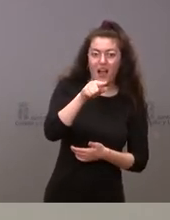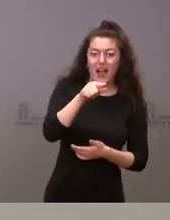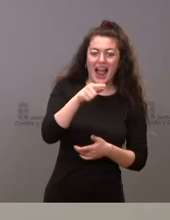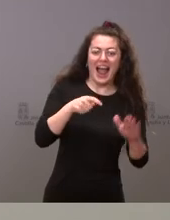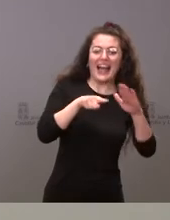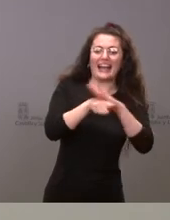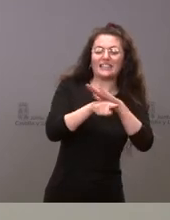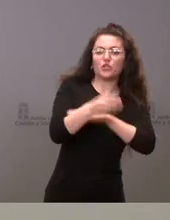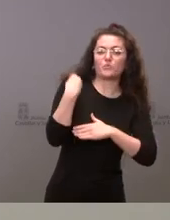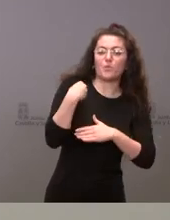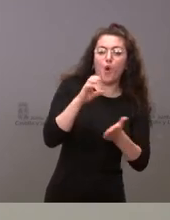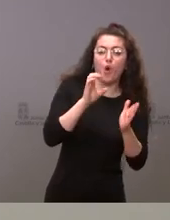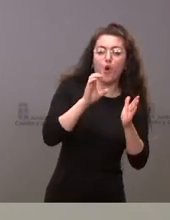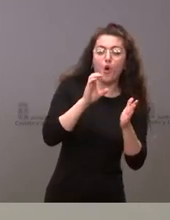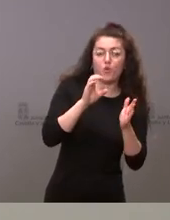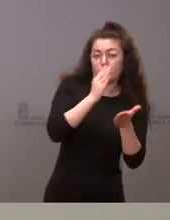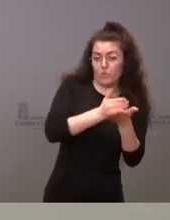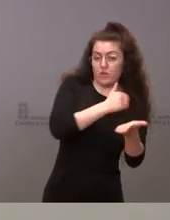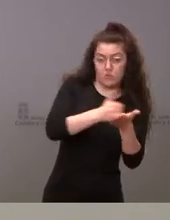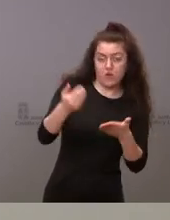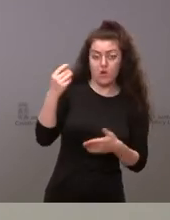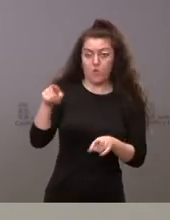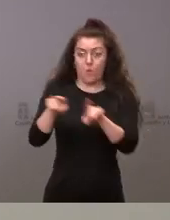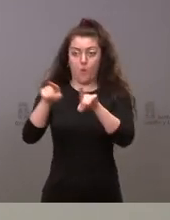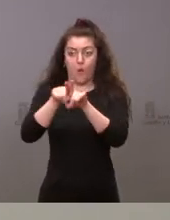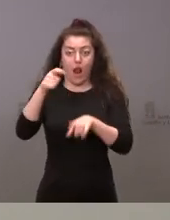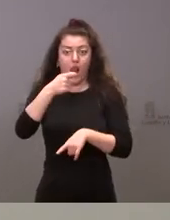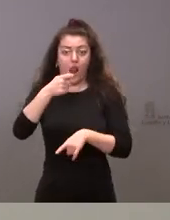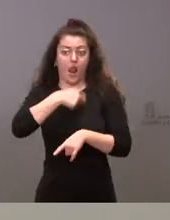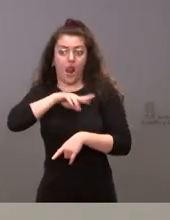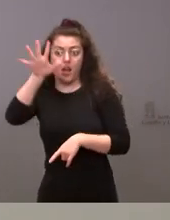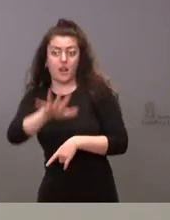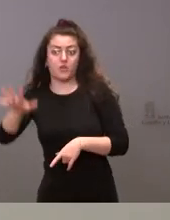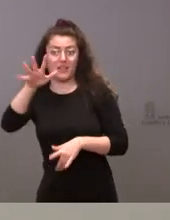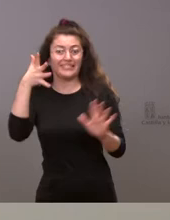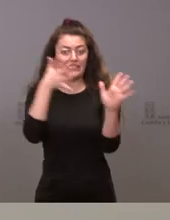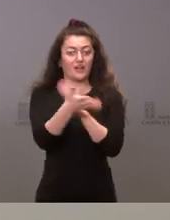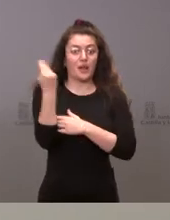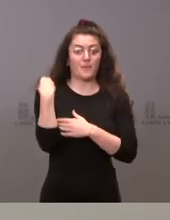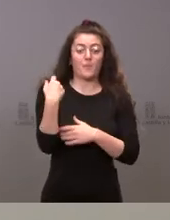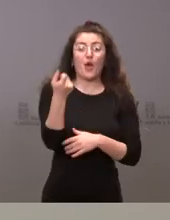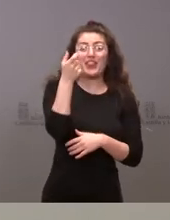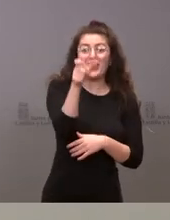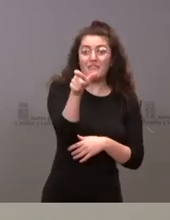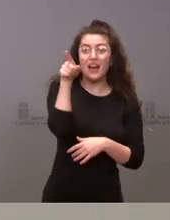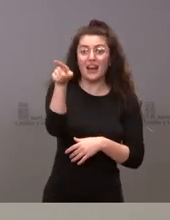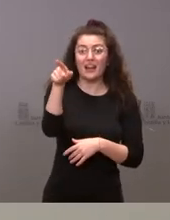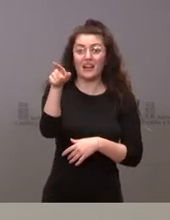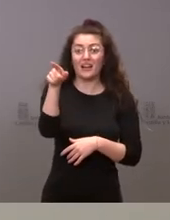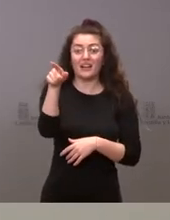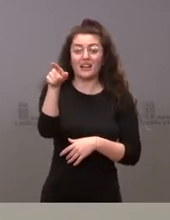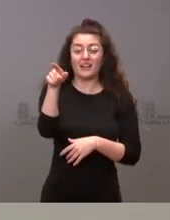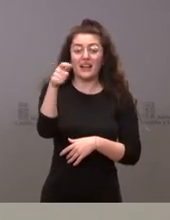ocurre con el conjunto nacional y por tanto aquella cifra que el Estado se quedó de esa mitad